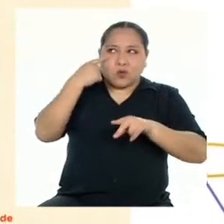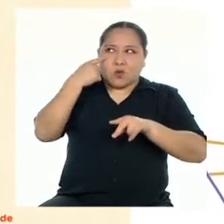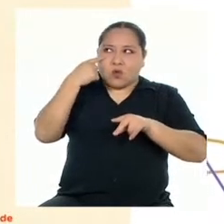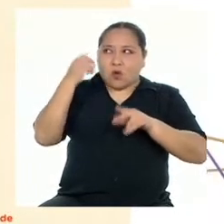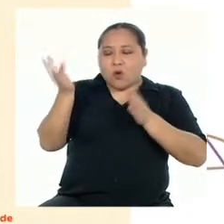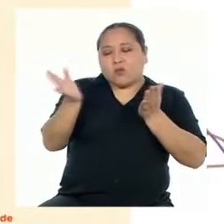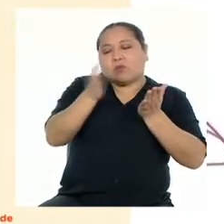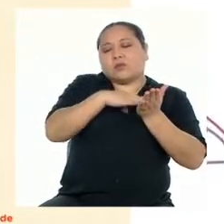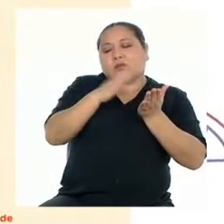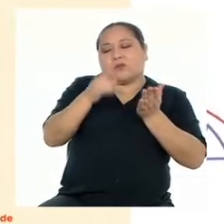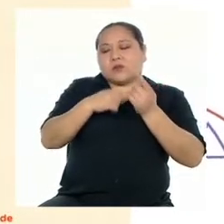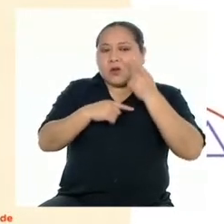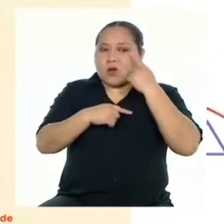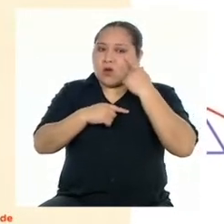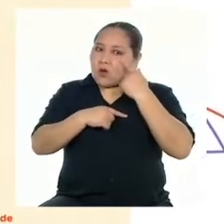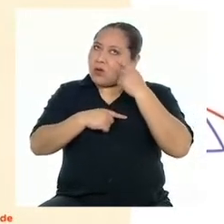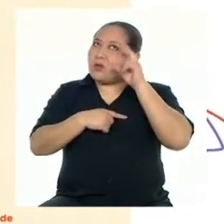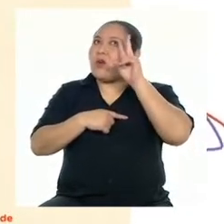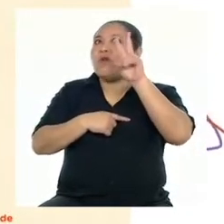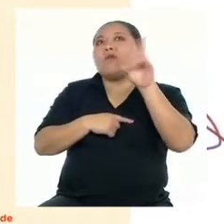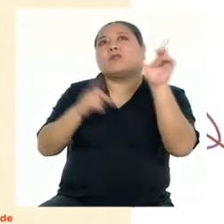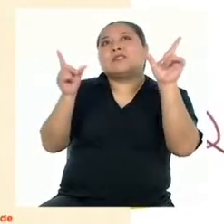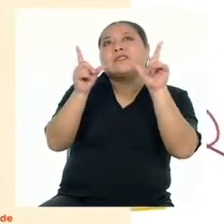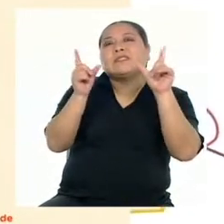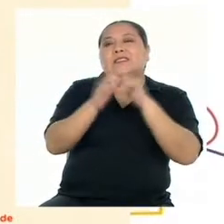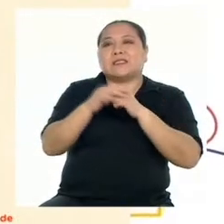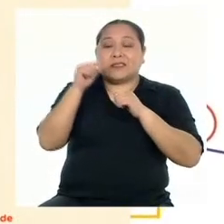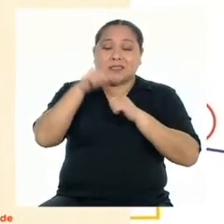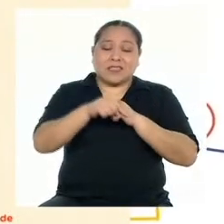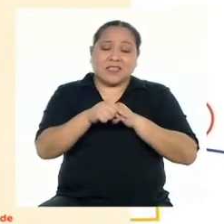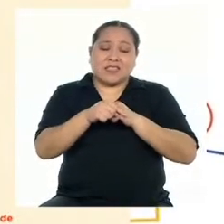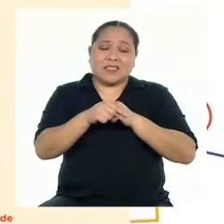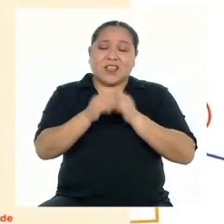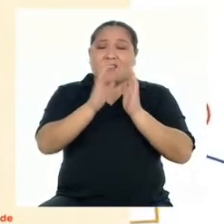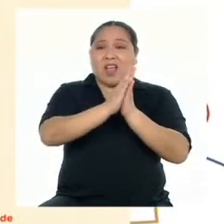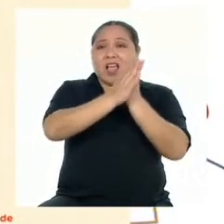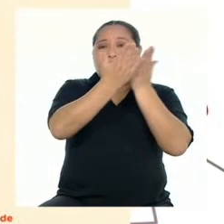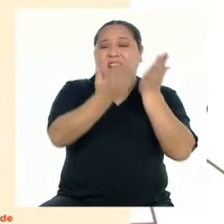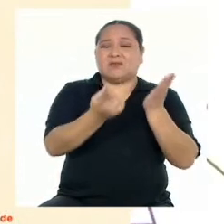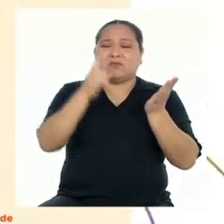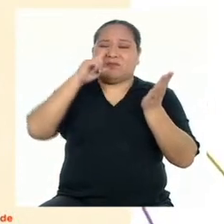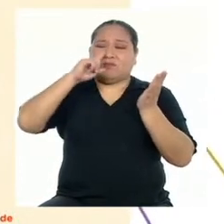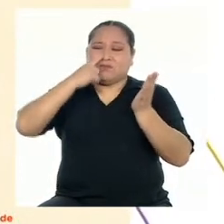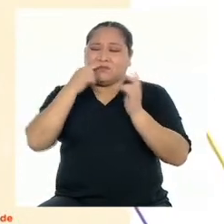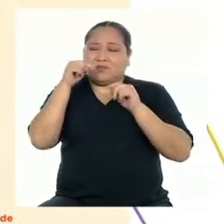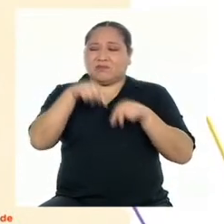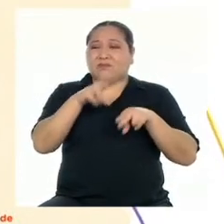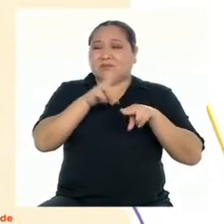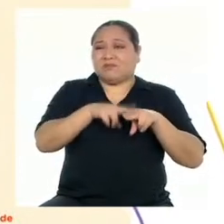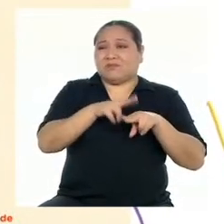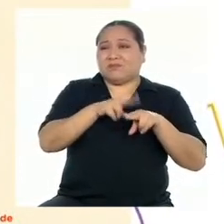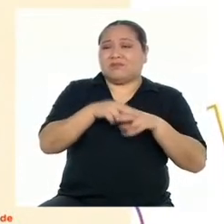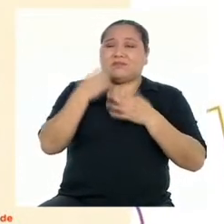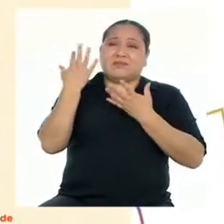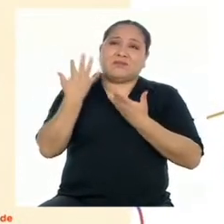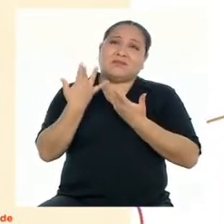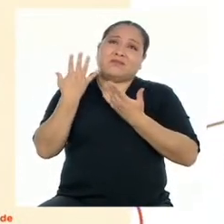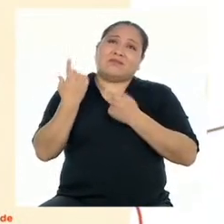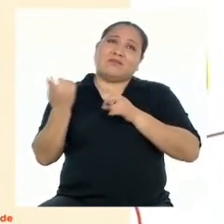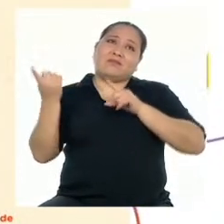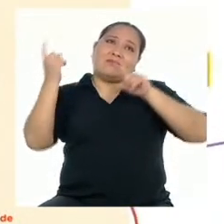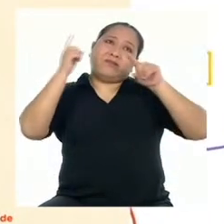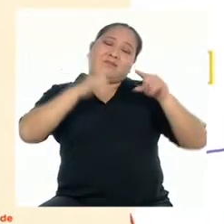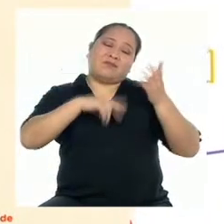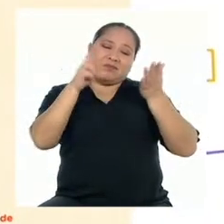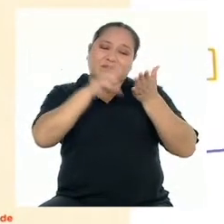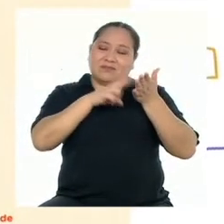pasaba la hoja, con el otro ve televisión. Estaba el señor Don Libro aburrido en su sillón, esperando a que viniera